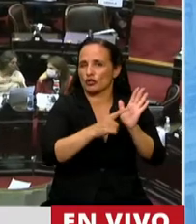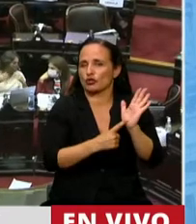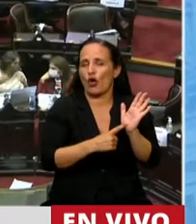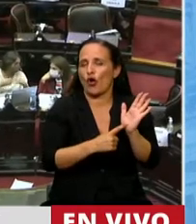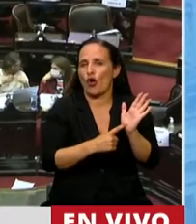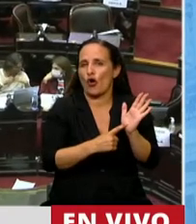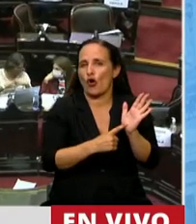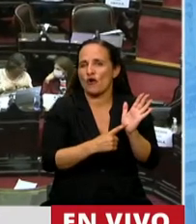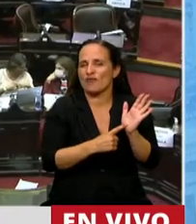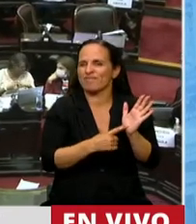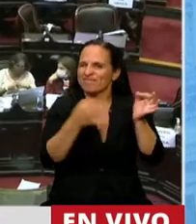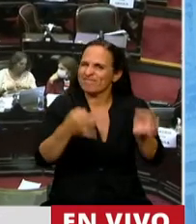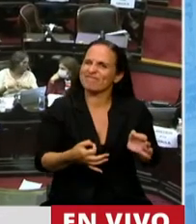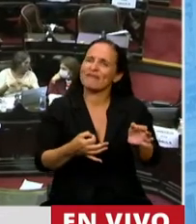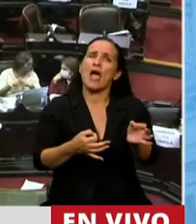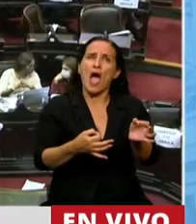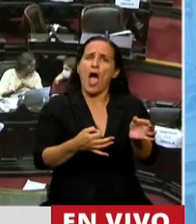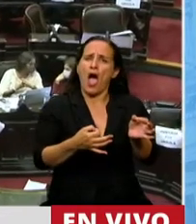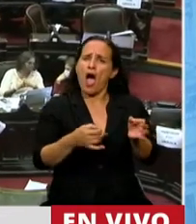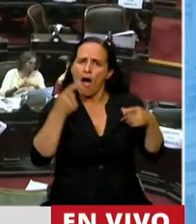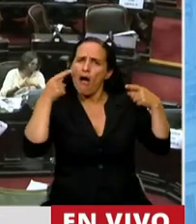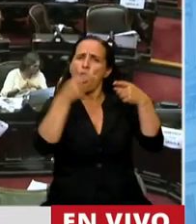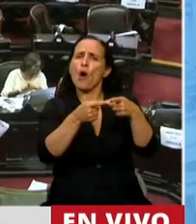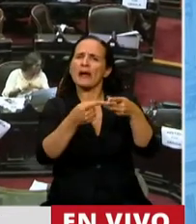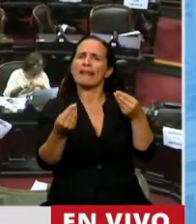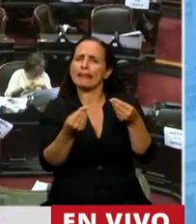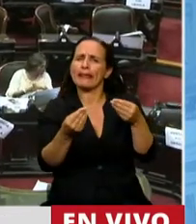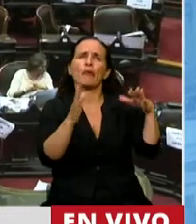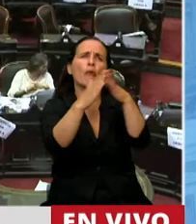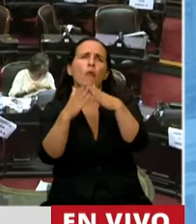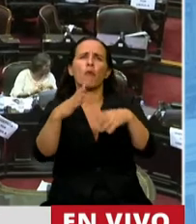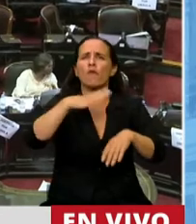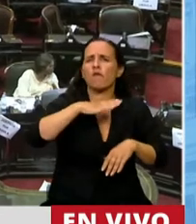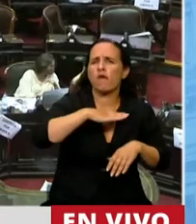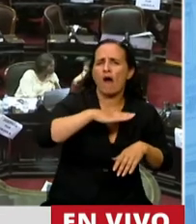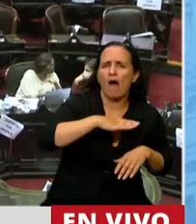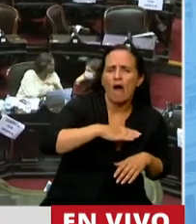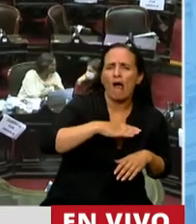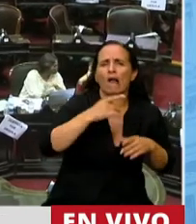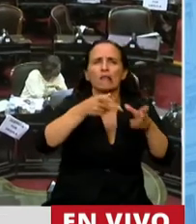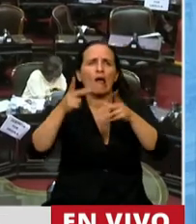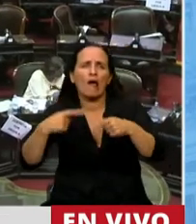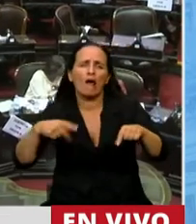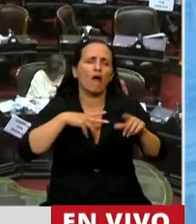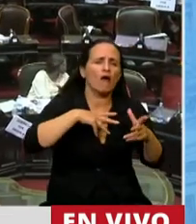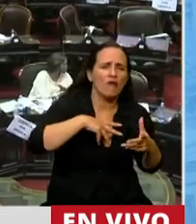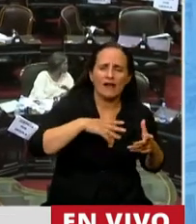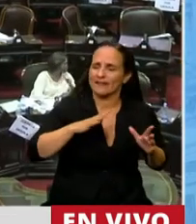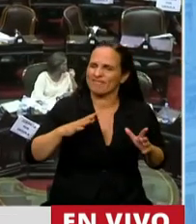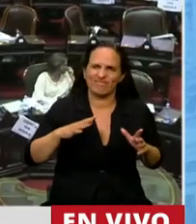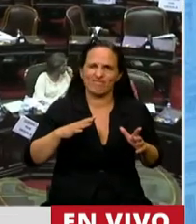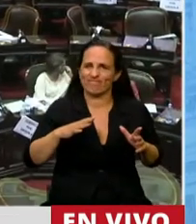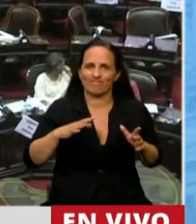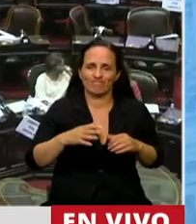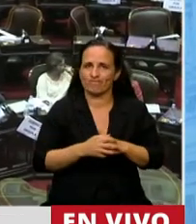falsamente este fundamento de que apunta a terminar con o a combatir el déficit habitacional. Y también